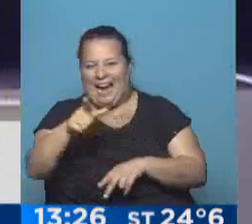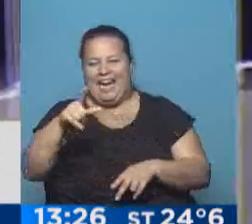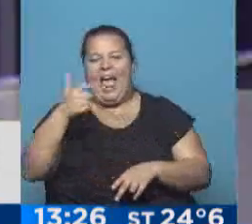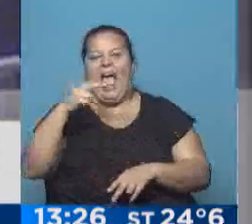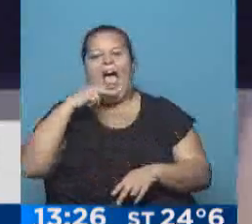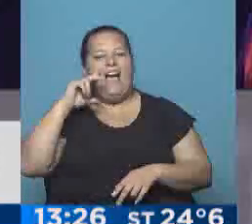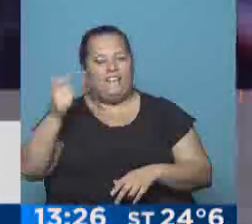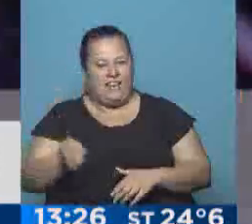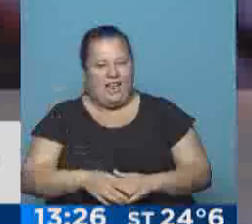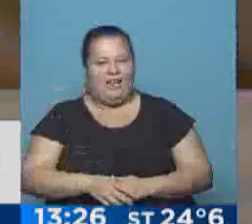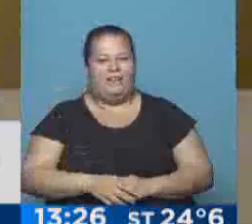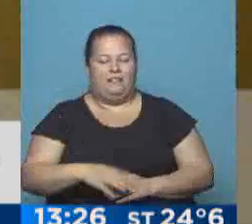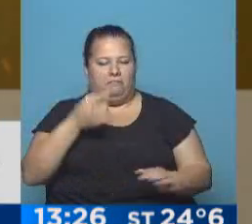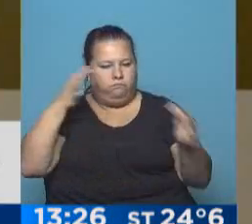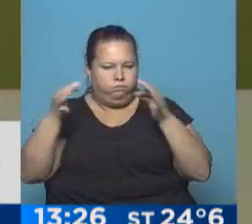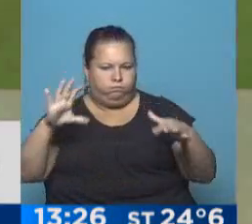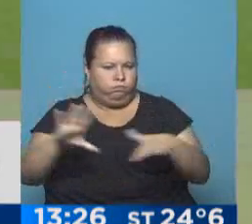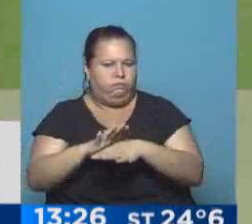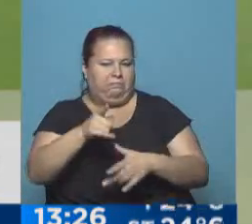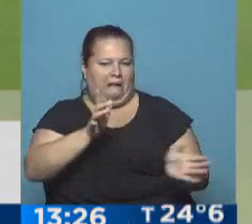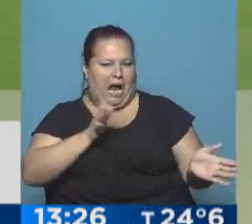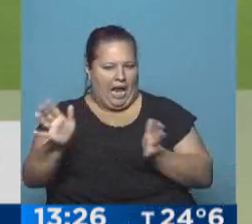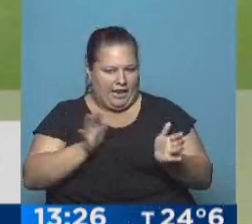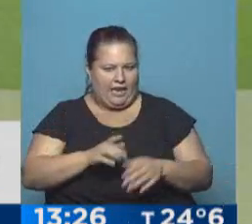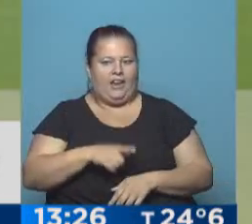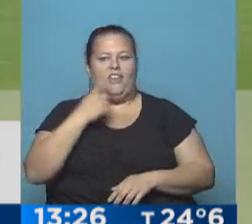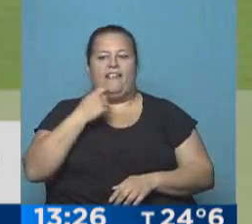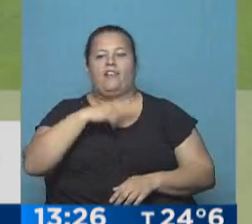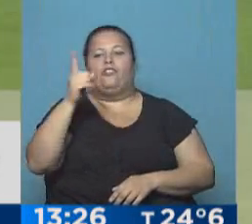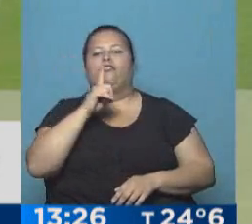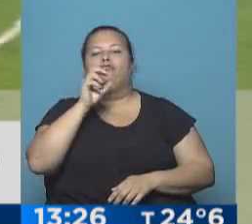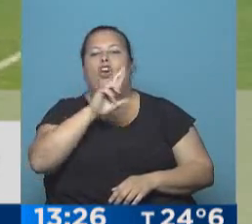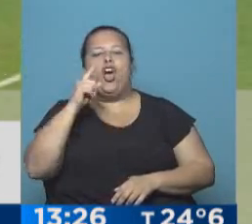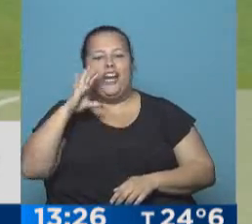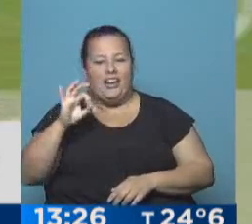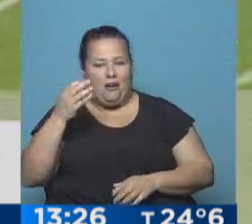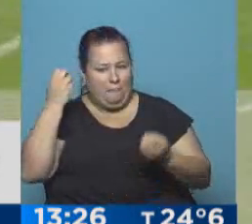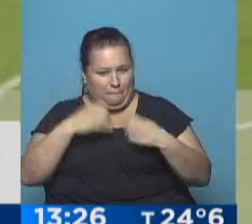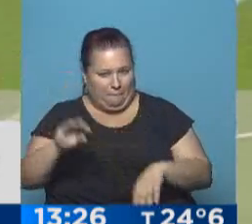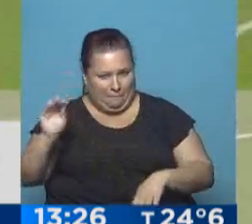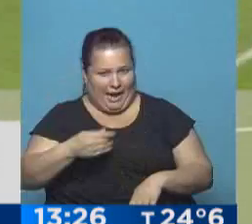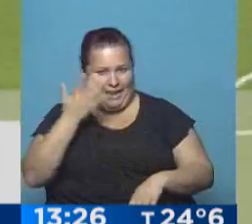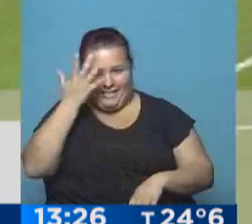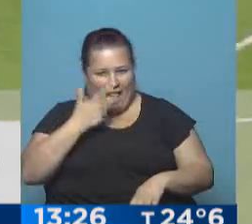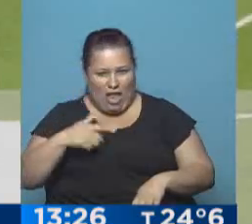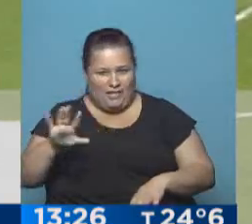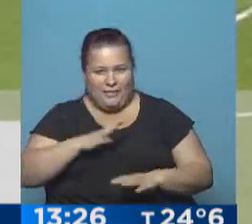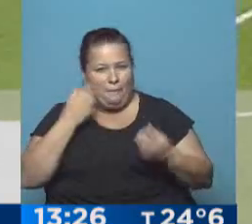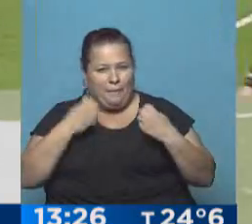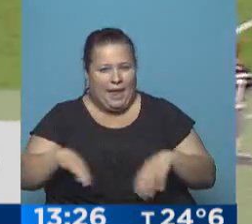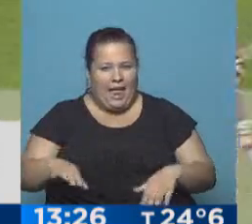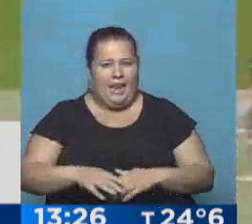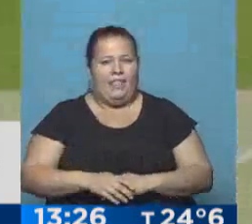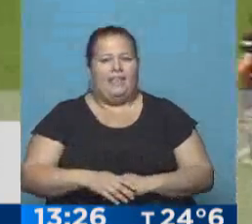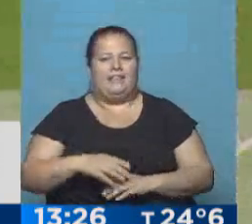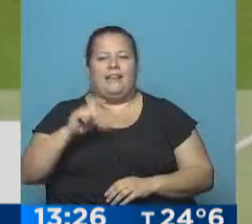Guanchope Ávila, puro reflejo para el arquero millonario. Y Torrico, lo perdía, eh, San Lorenzo, lo perdía, lo perdía.